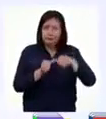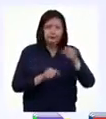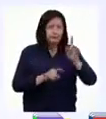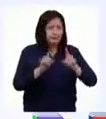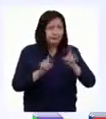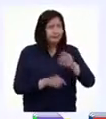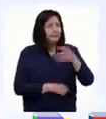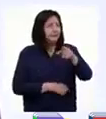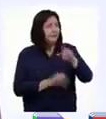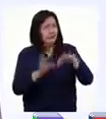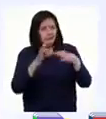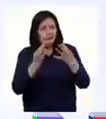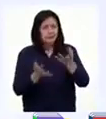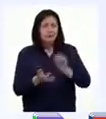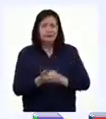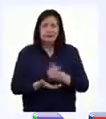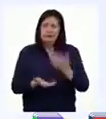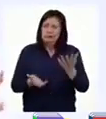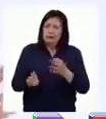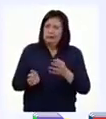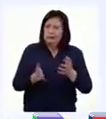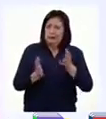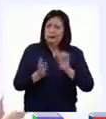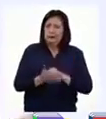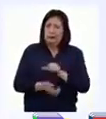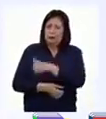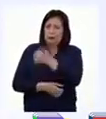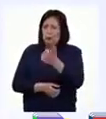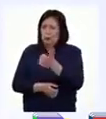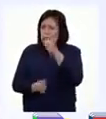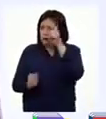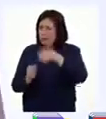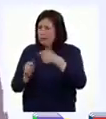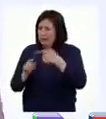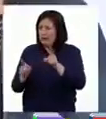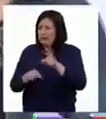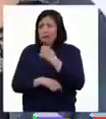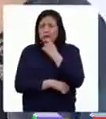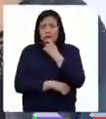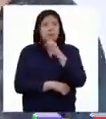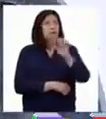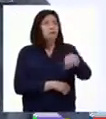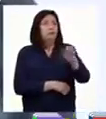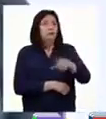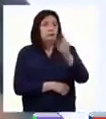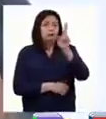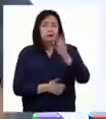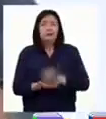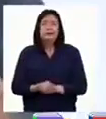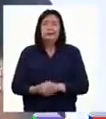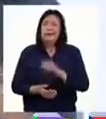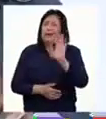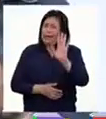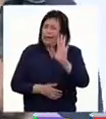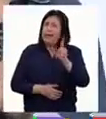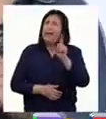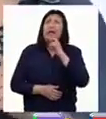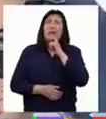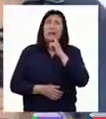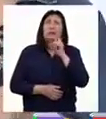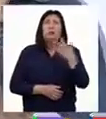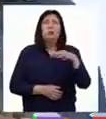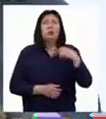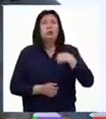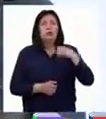evento que pasó en tu familia de una manera y los demás lo recuerdan diferente? Sí, profesora. Hay un evento muy